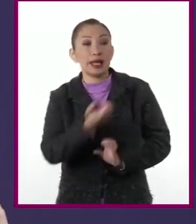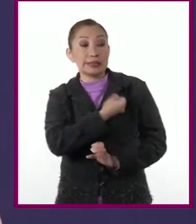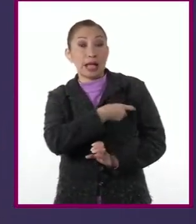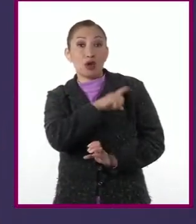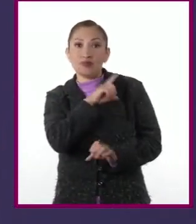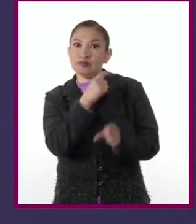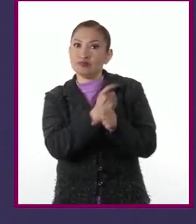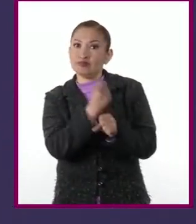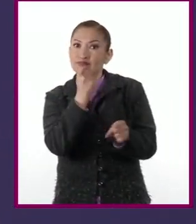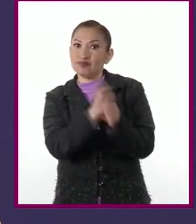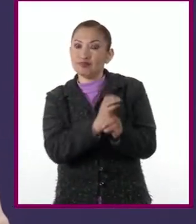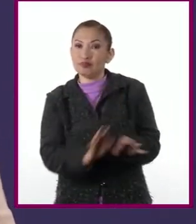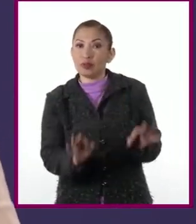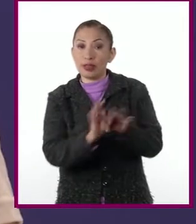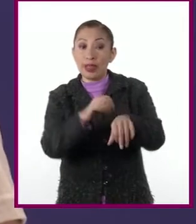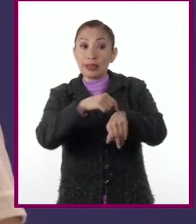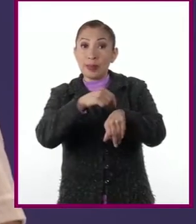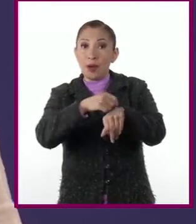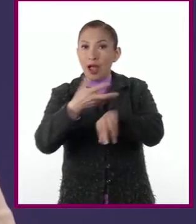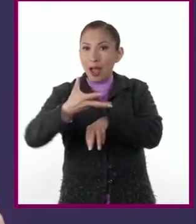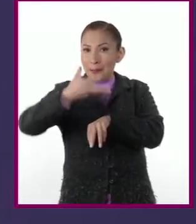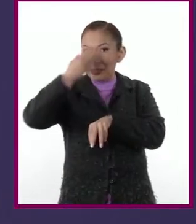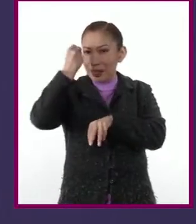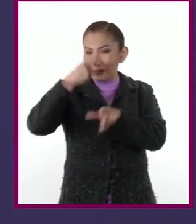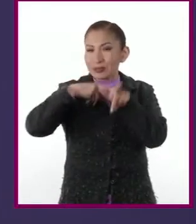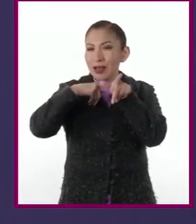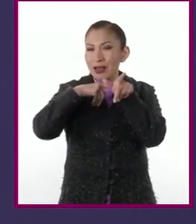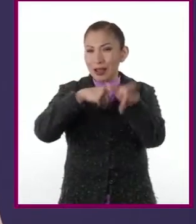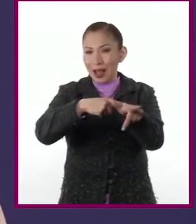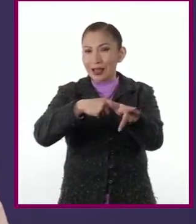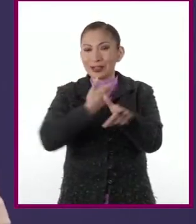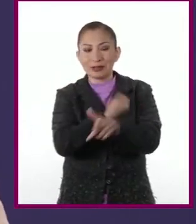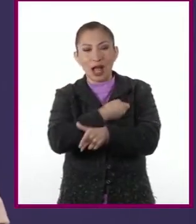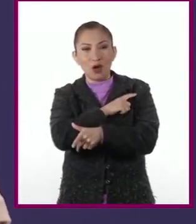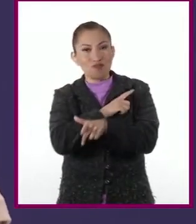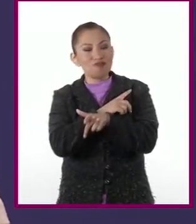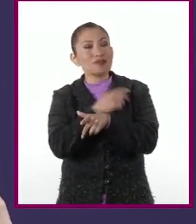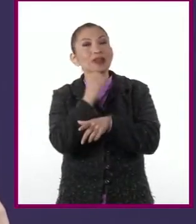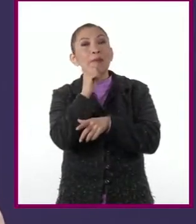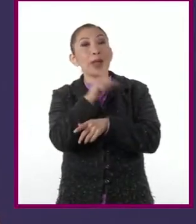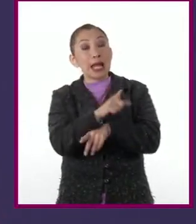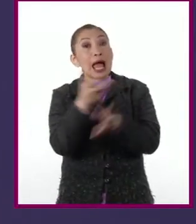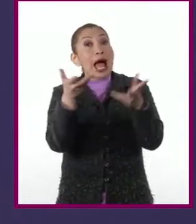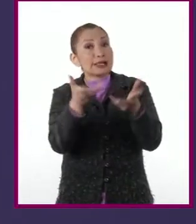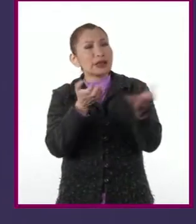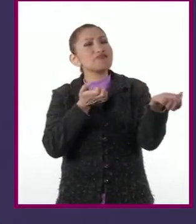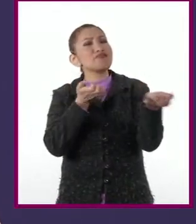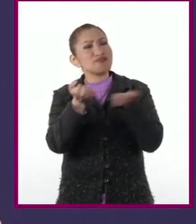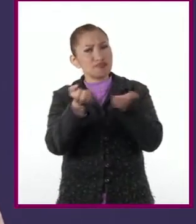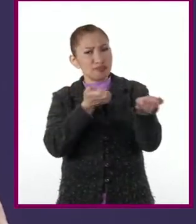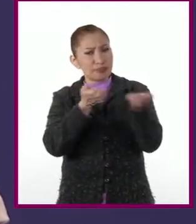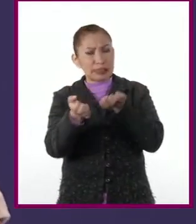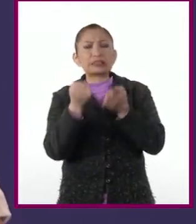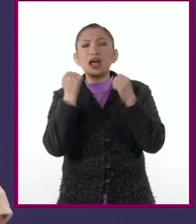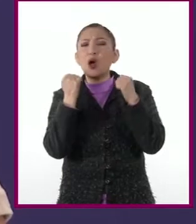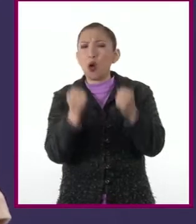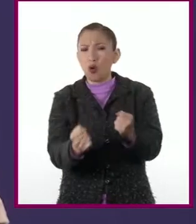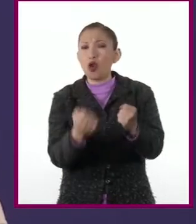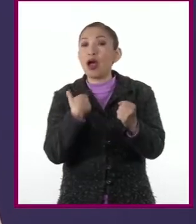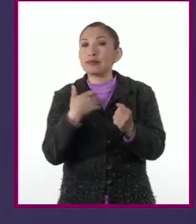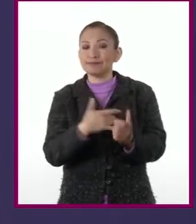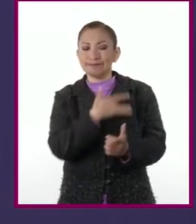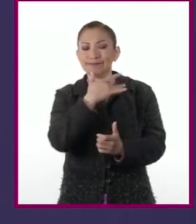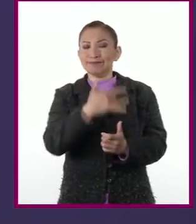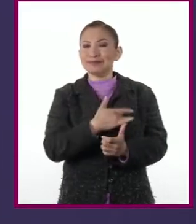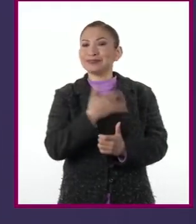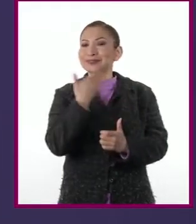es primero. Es tiempo de aprender y de mantenernos saludables. También hagan algo de ejercicio. Les aseguro que los hará